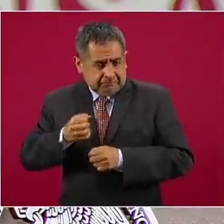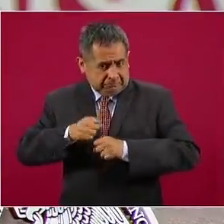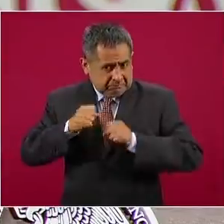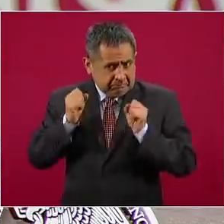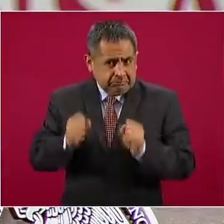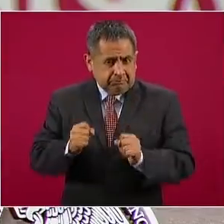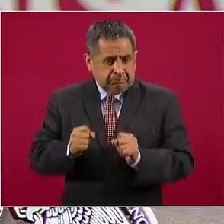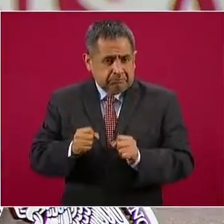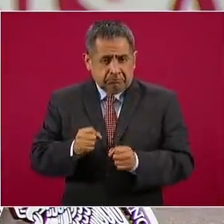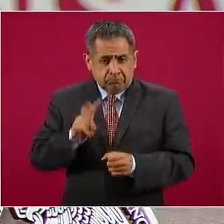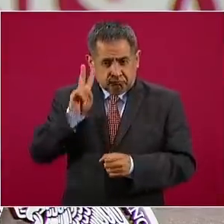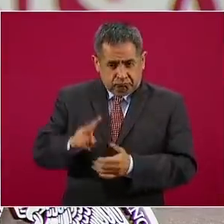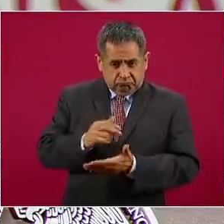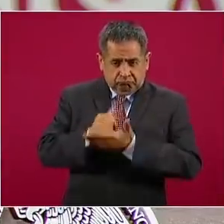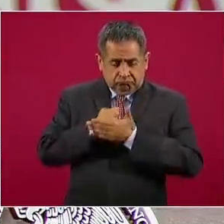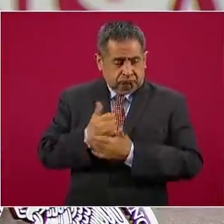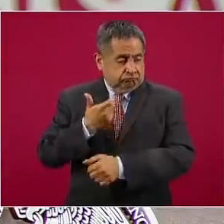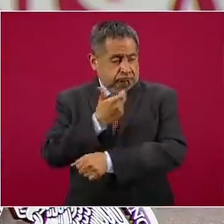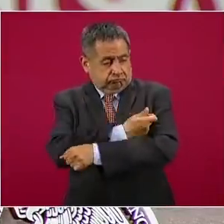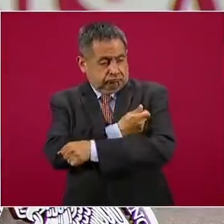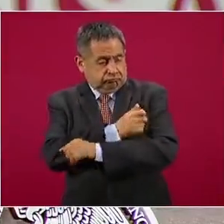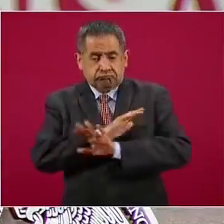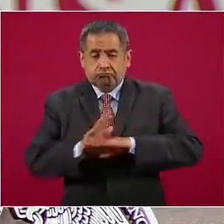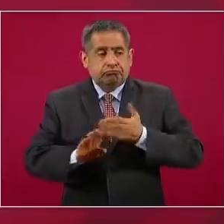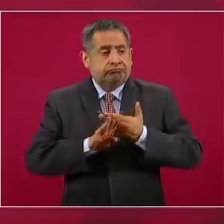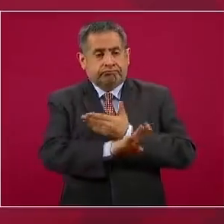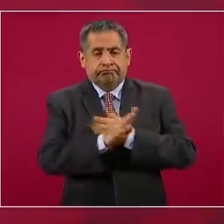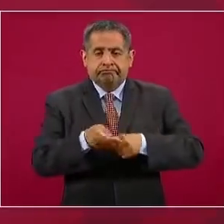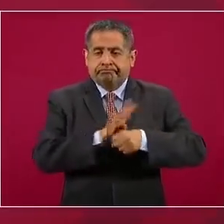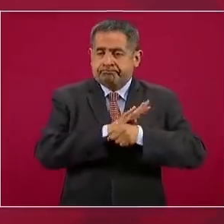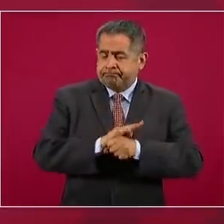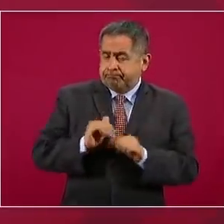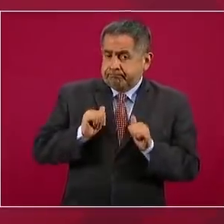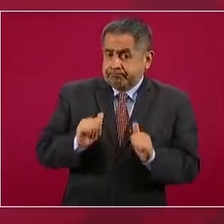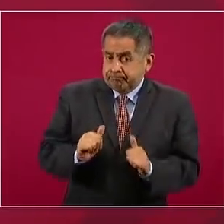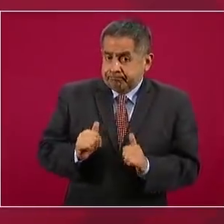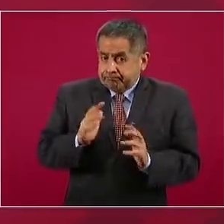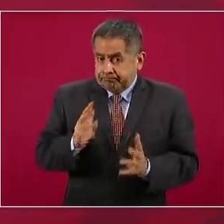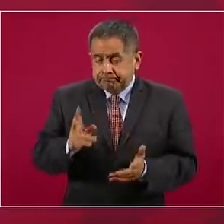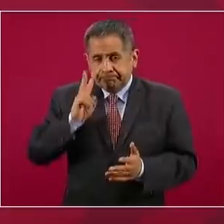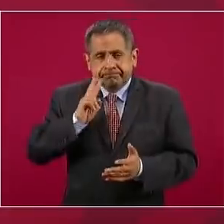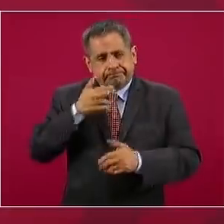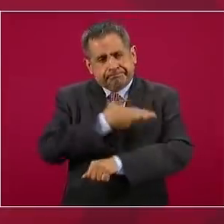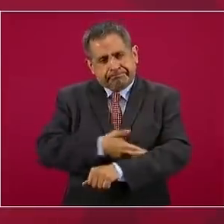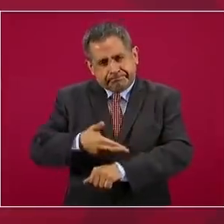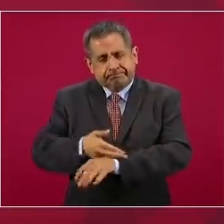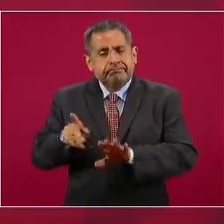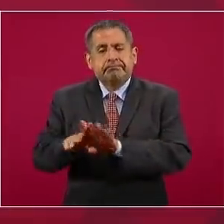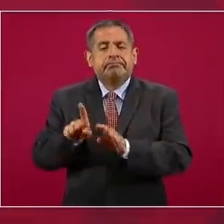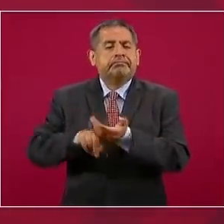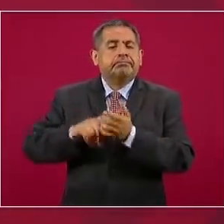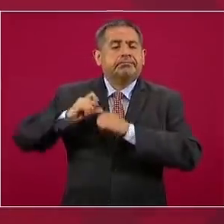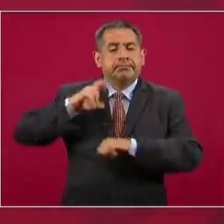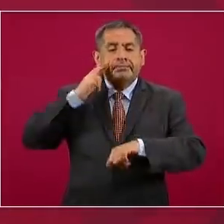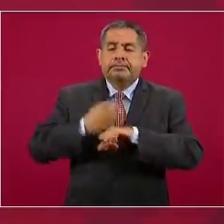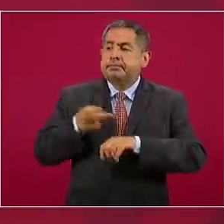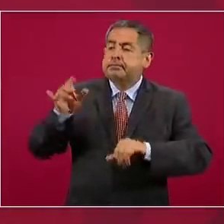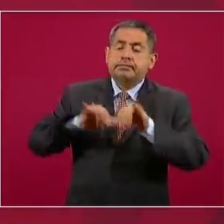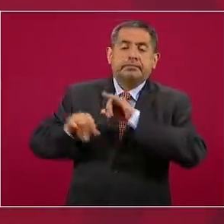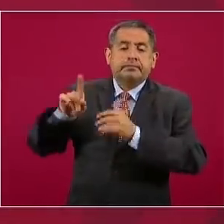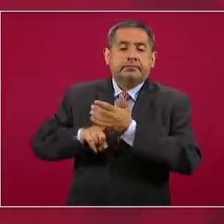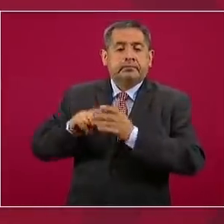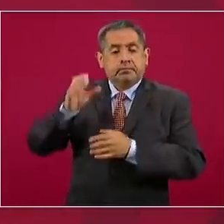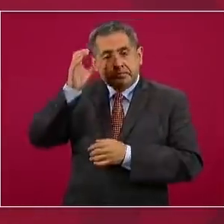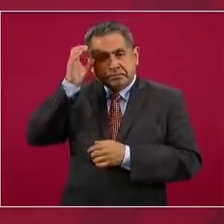inmunogenicidad de la vacuna recombinante contra el nuevo coronavirus desarrollada por el laboratorio chino